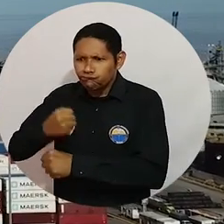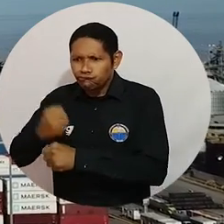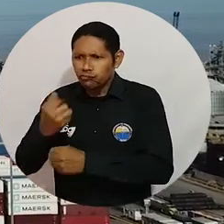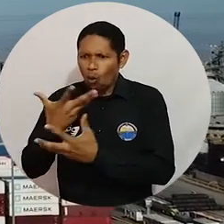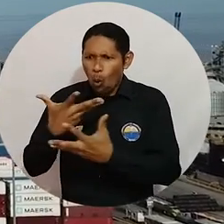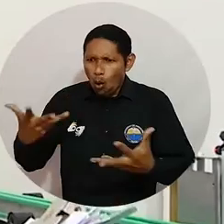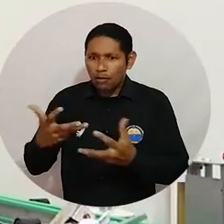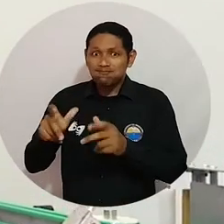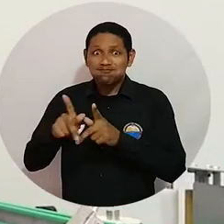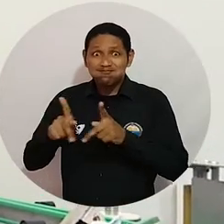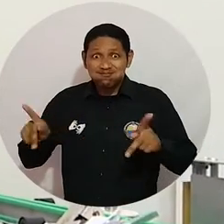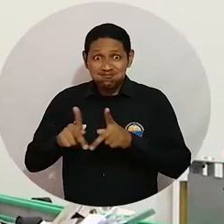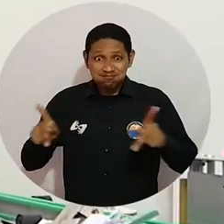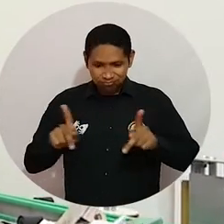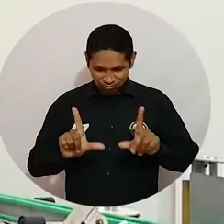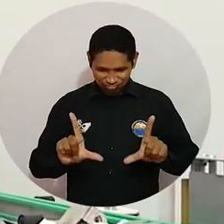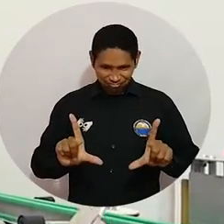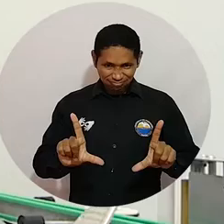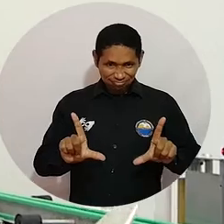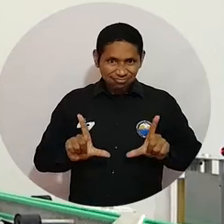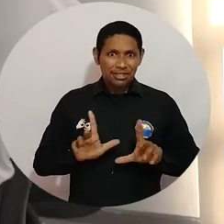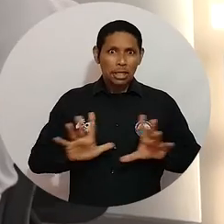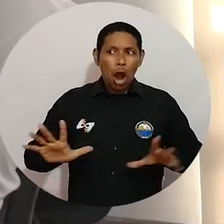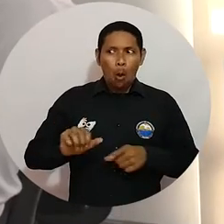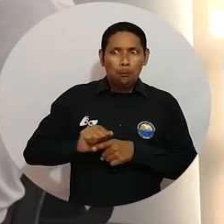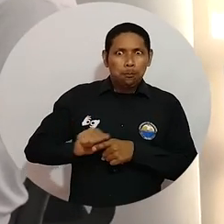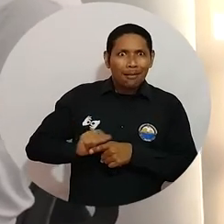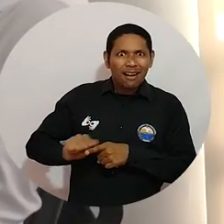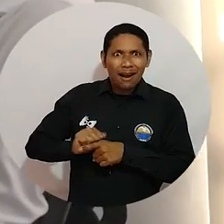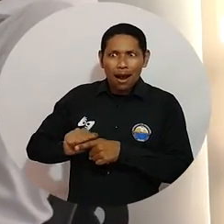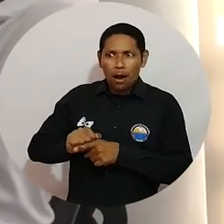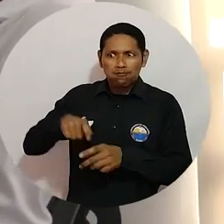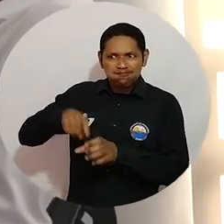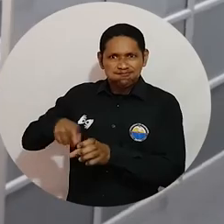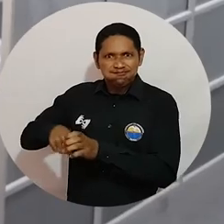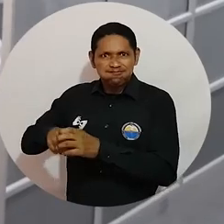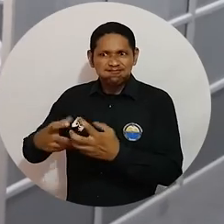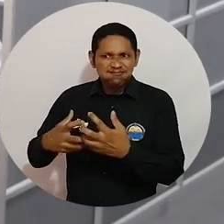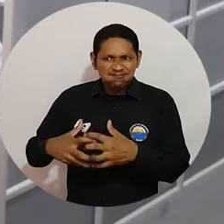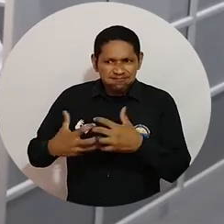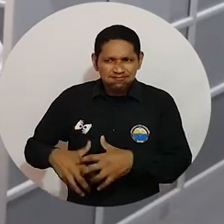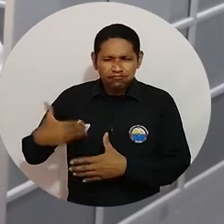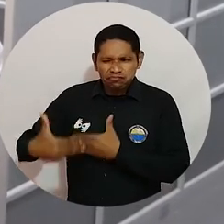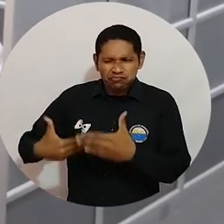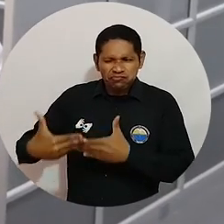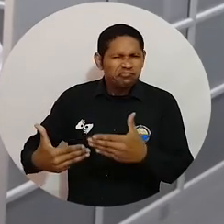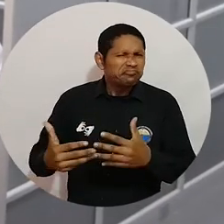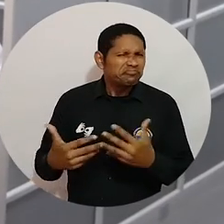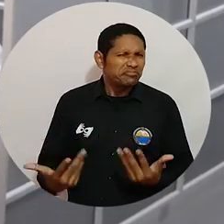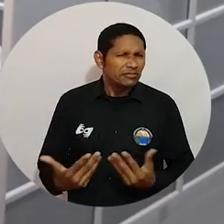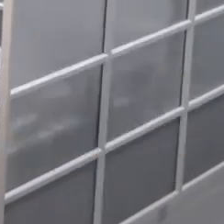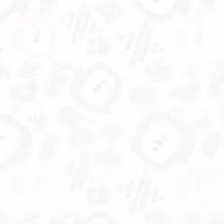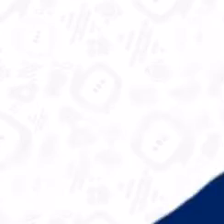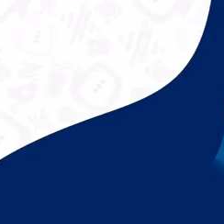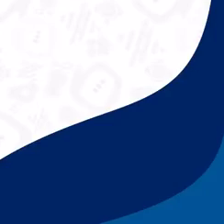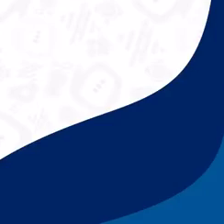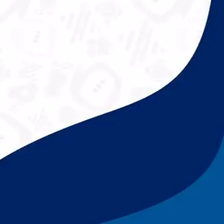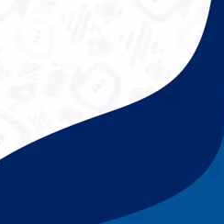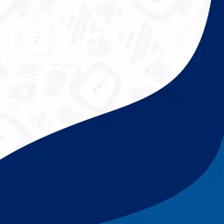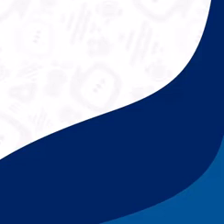sector productivo y conocer su percepción sobre el desempeño de los graduados y estudiantes practicantes vinculados a sus organizaciones.